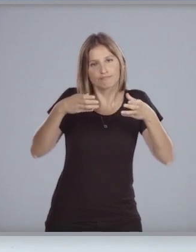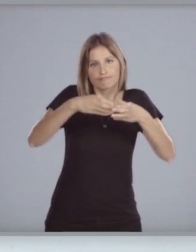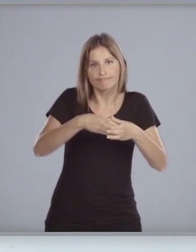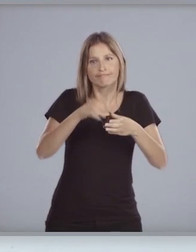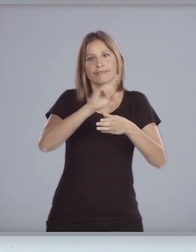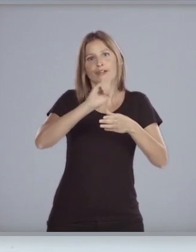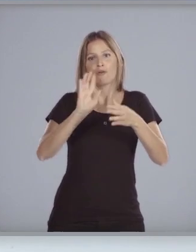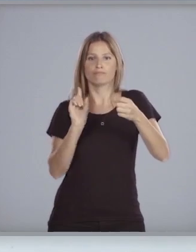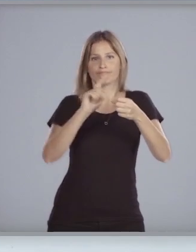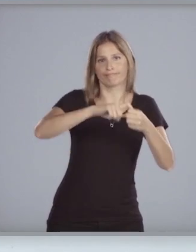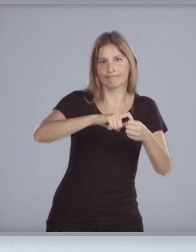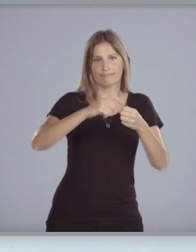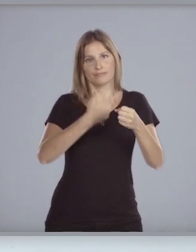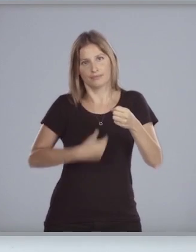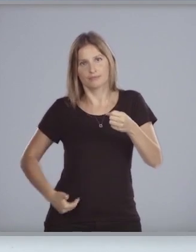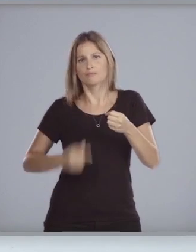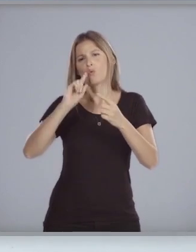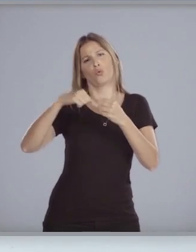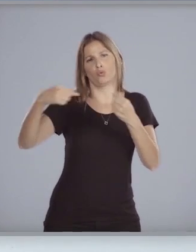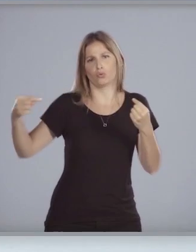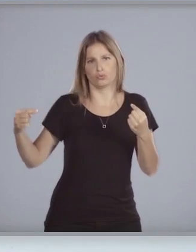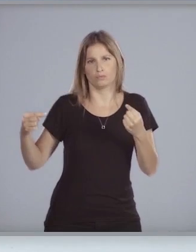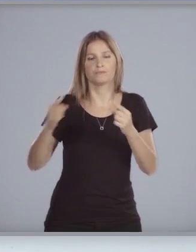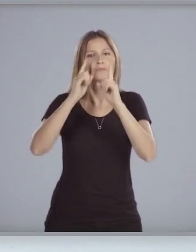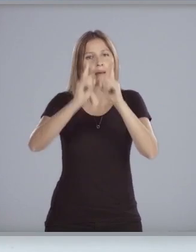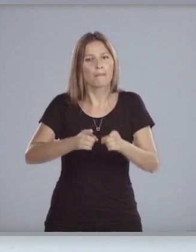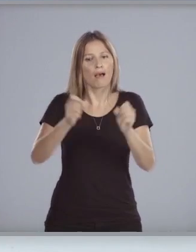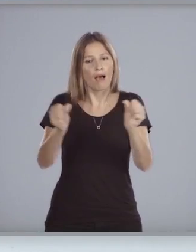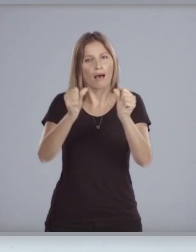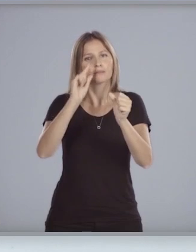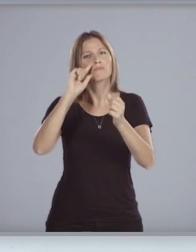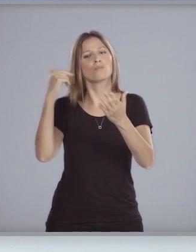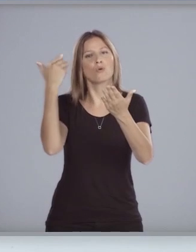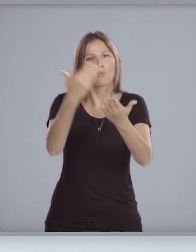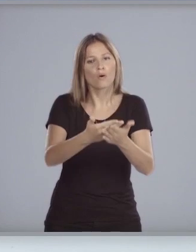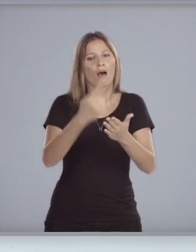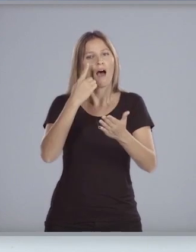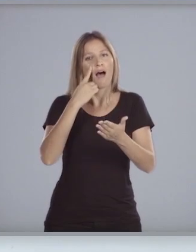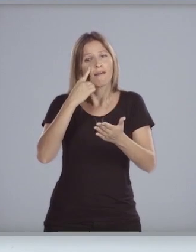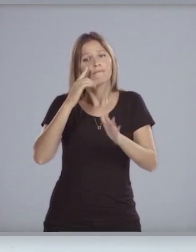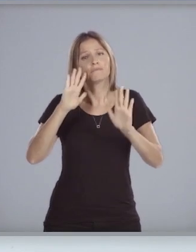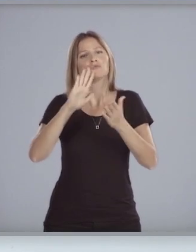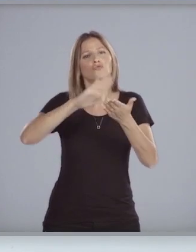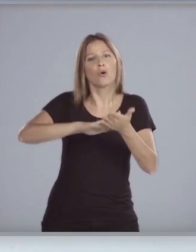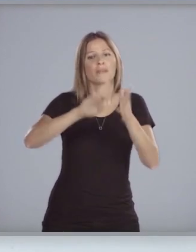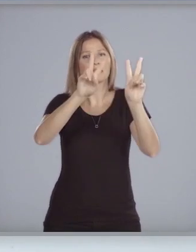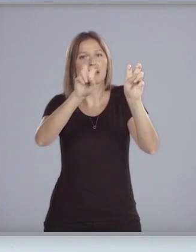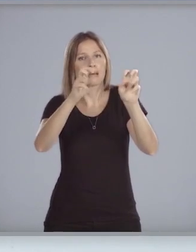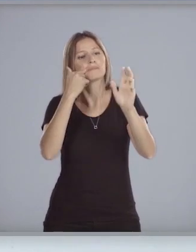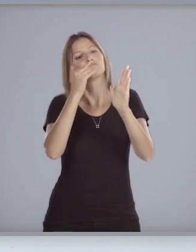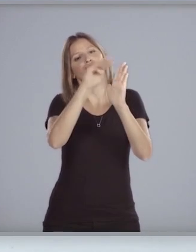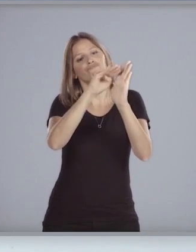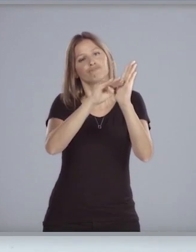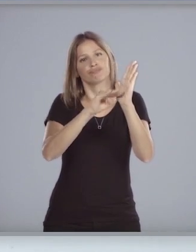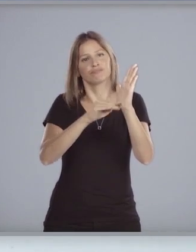gubernamentales, etc. Haremos una propuesta tentativa de temas a